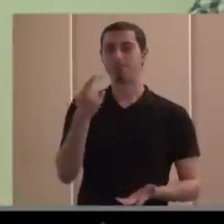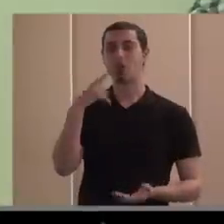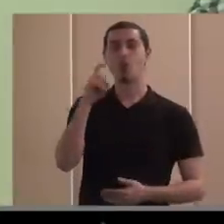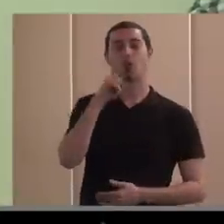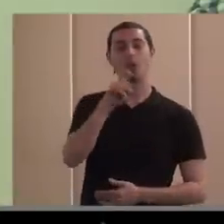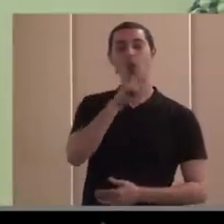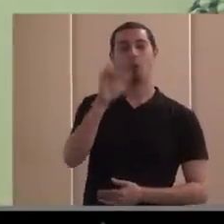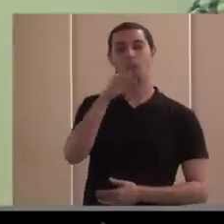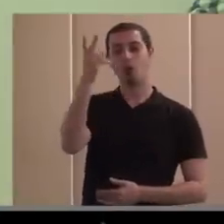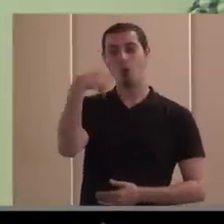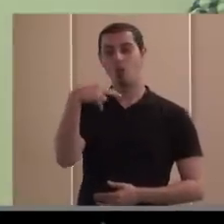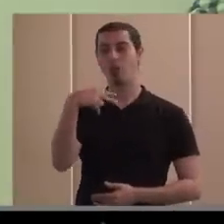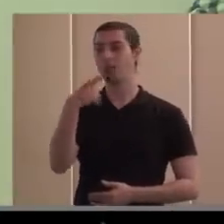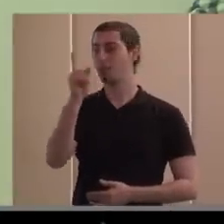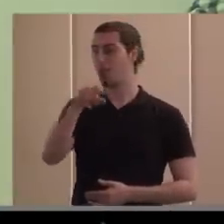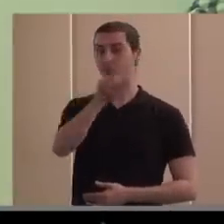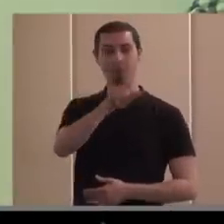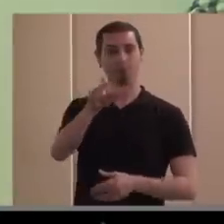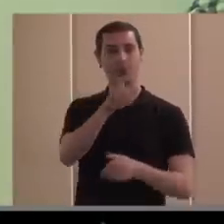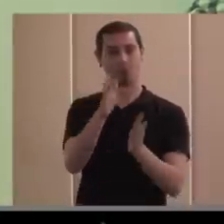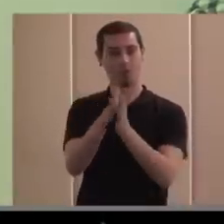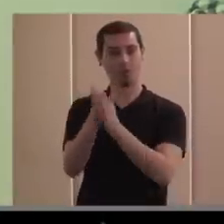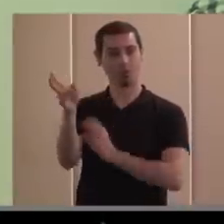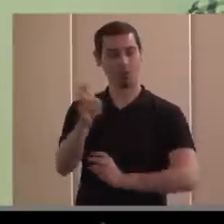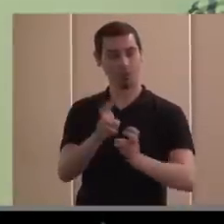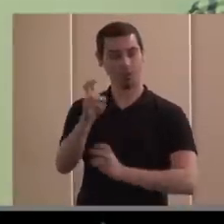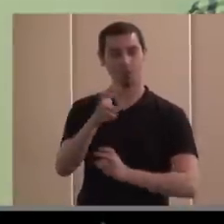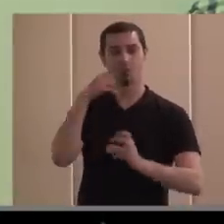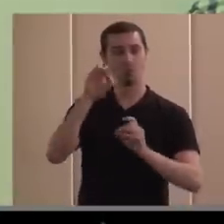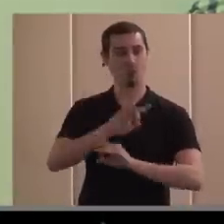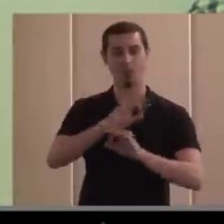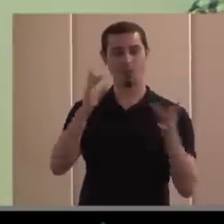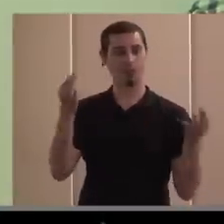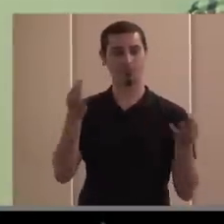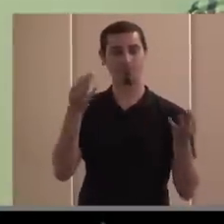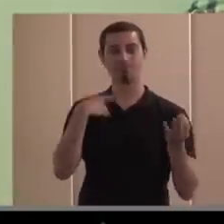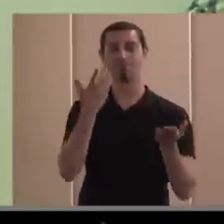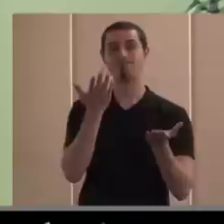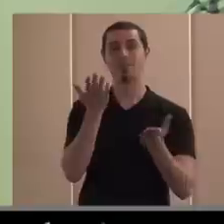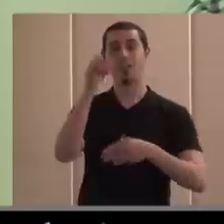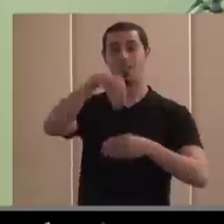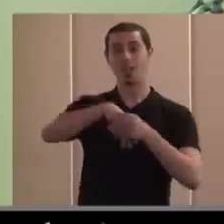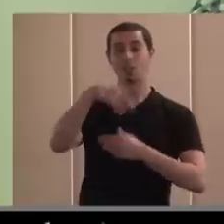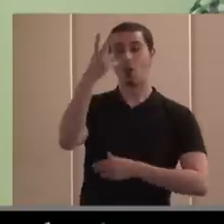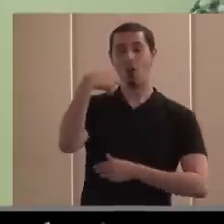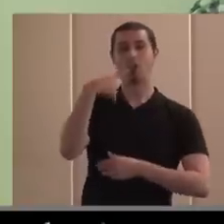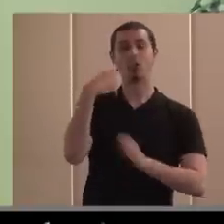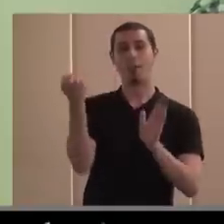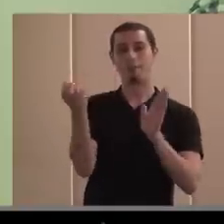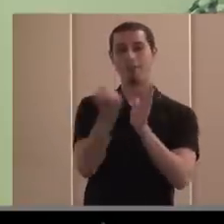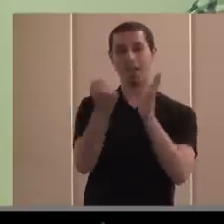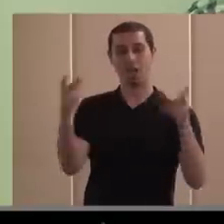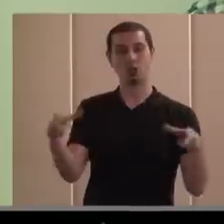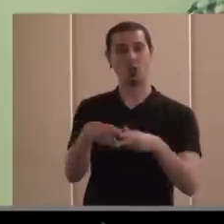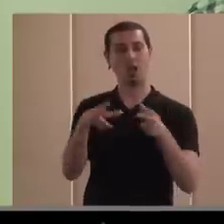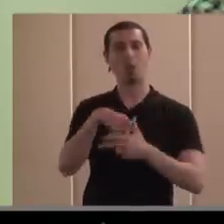tenemos aquí además también compañeros de la ONCE, ¿no? Pues que claramente es una casa que se identifica con una marca social, ¿no? Por